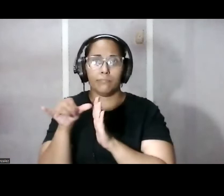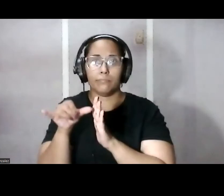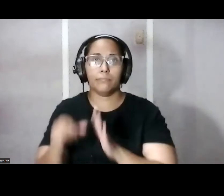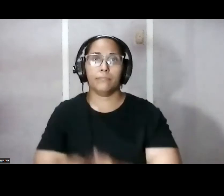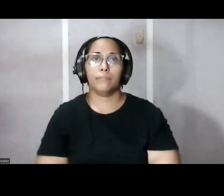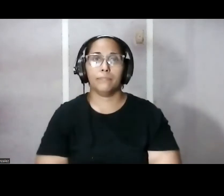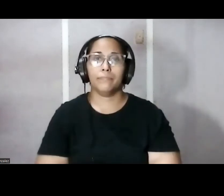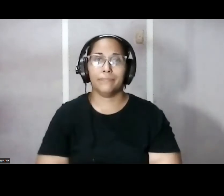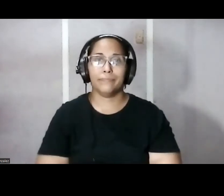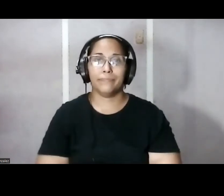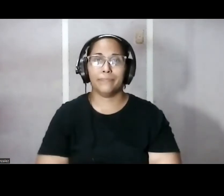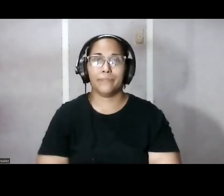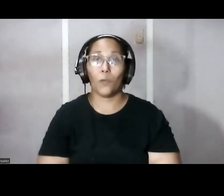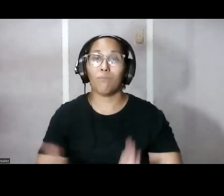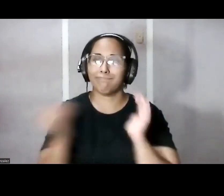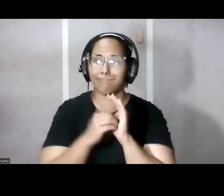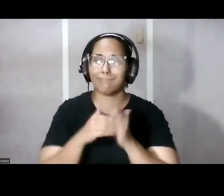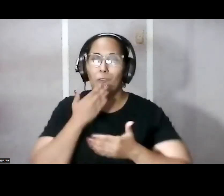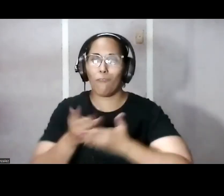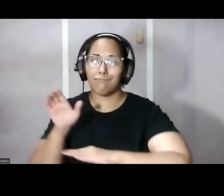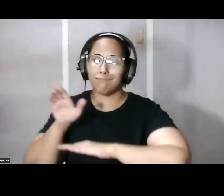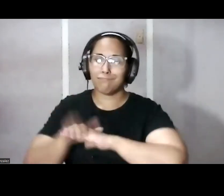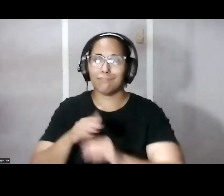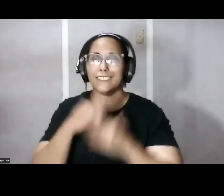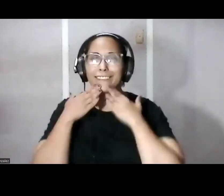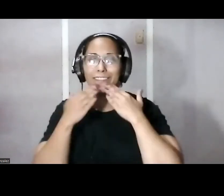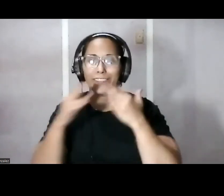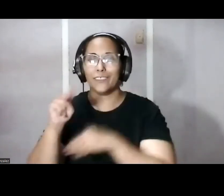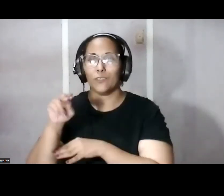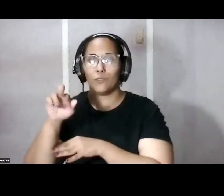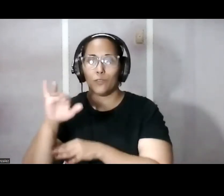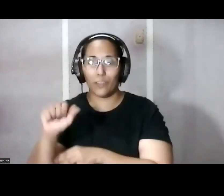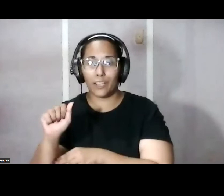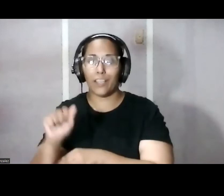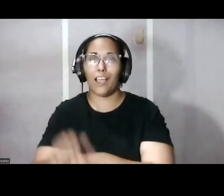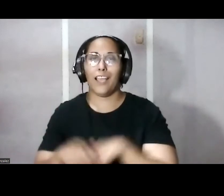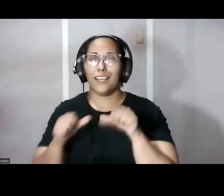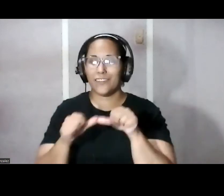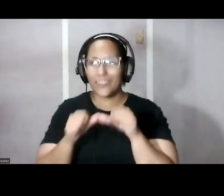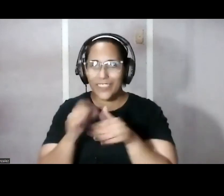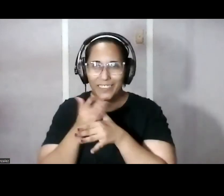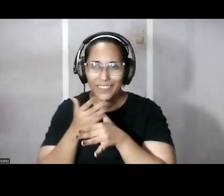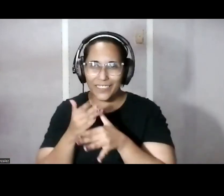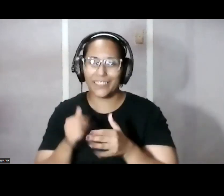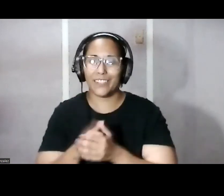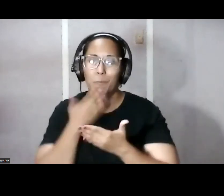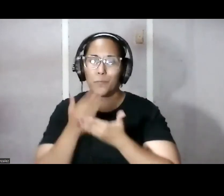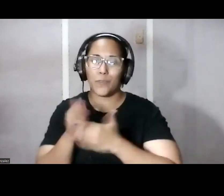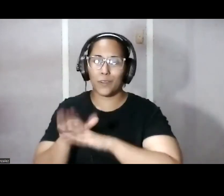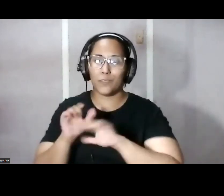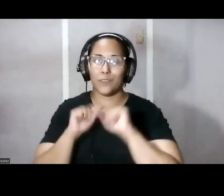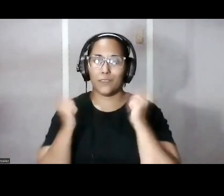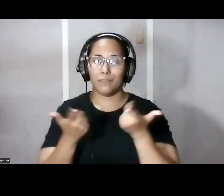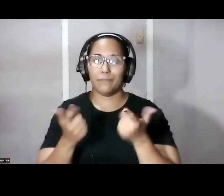así que una vez más muy buenas noches a todos gracias Núria y seguiremos compartiendo buenas noches a todos